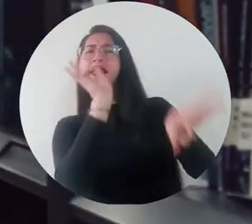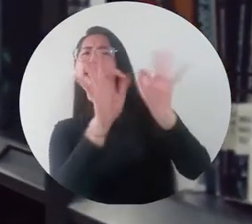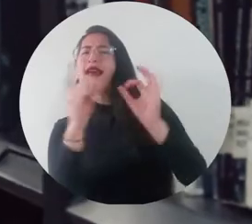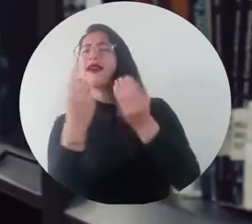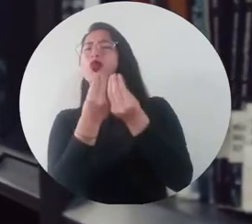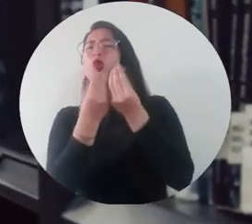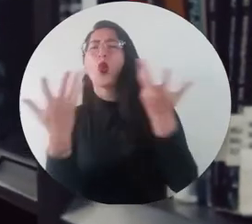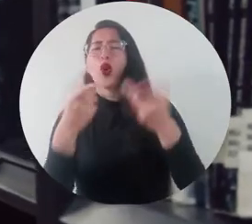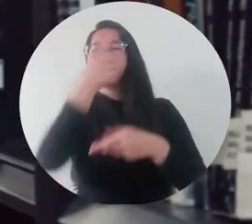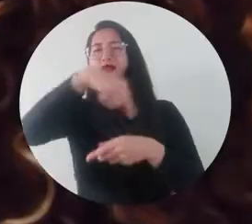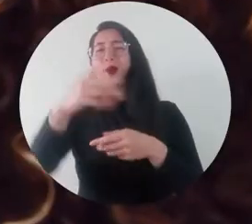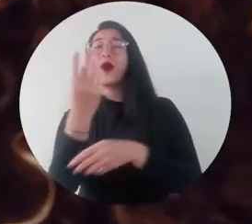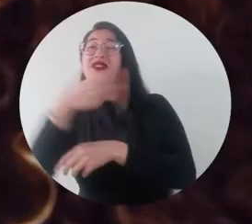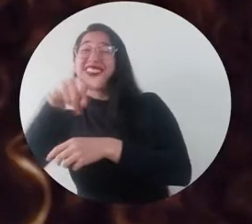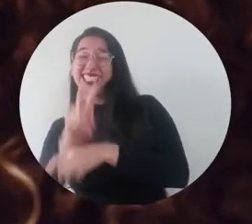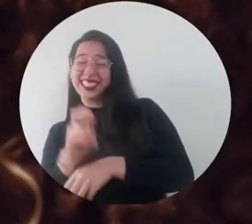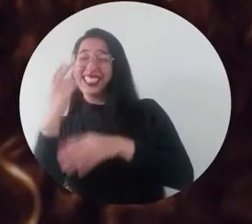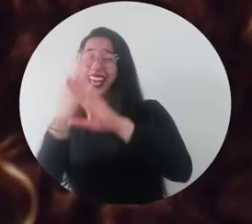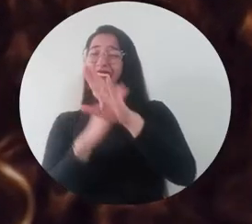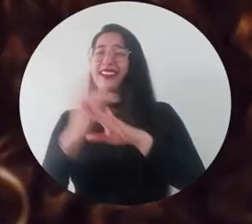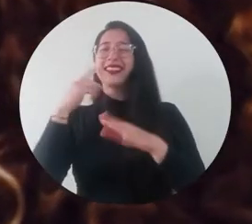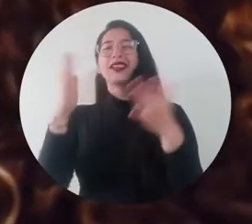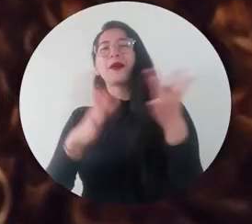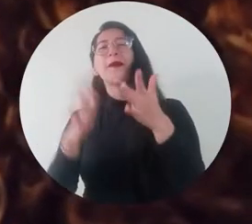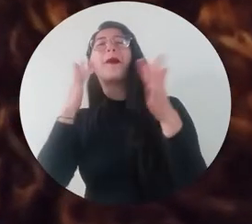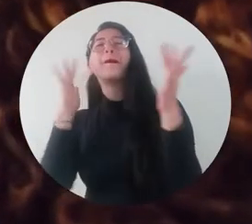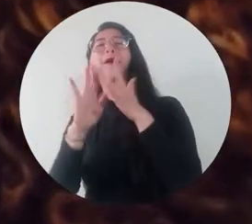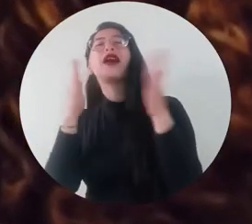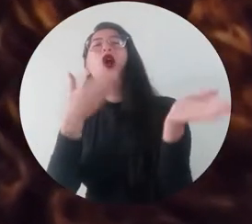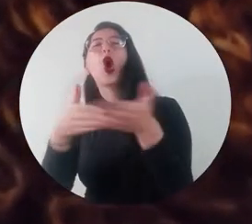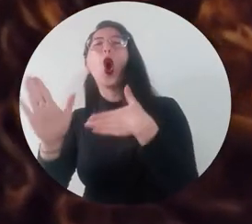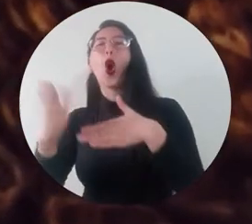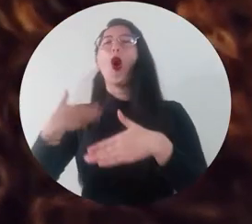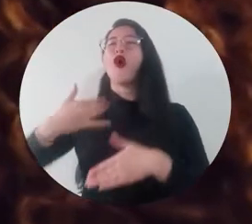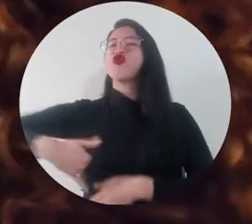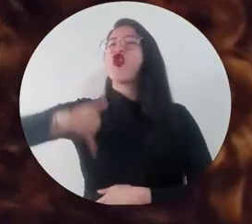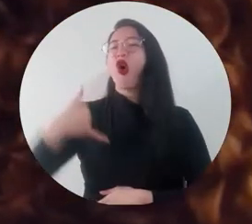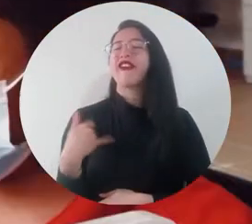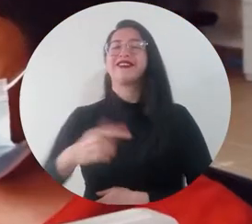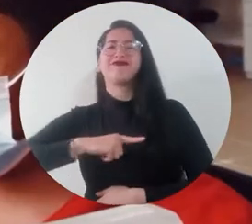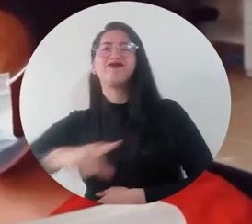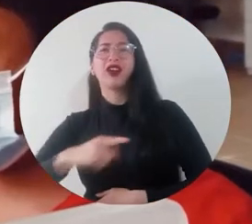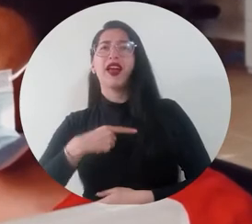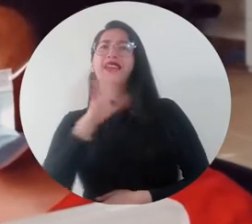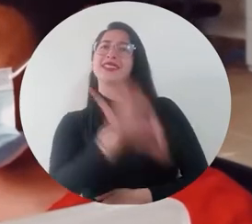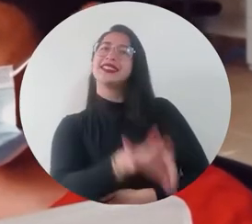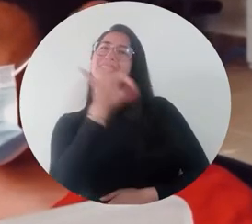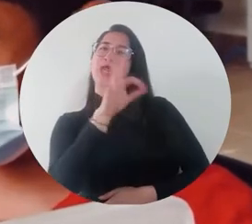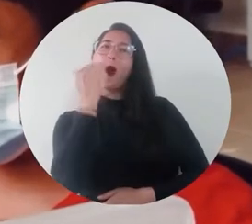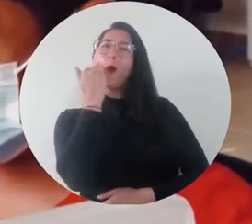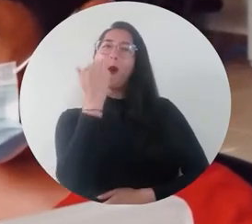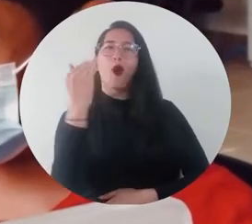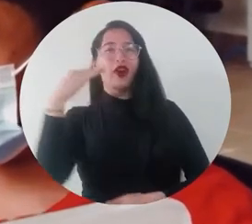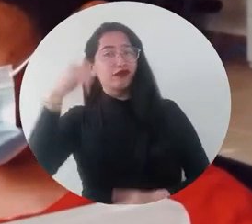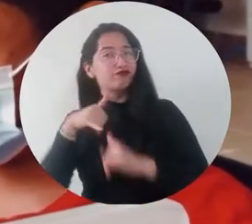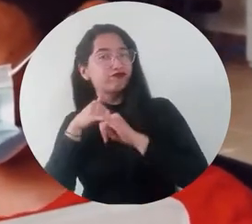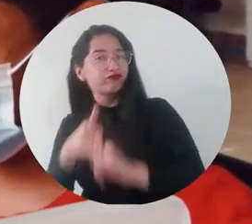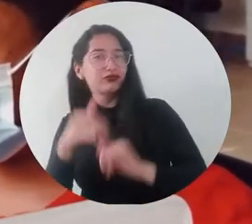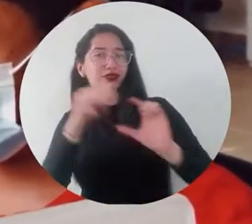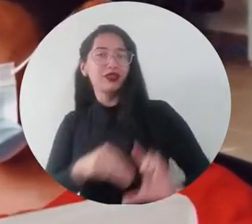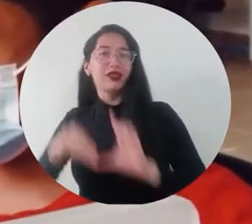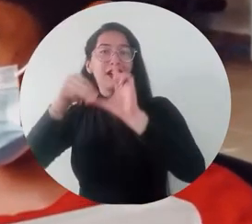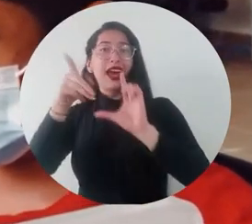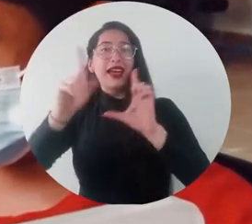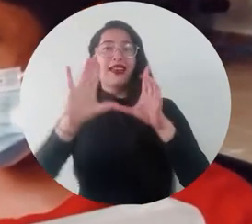Banco Santander para ser parte de la edición número 17 del programa Jóvenes Líderes Iberoamericanos Fue seleccionada la ingeniera